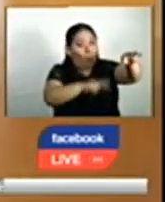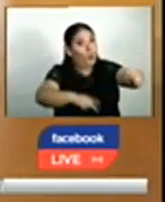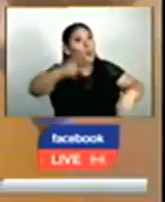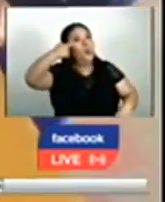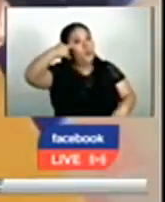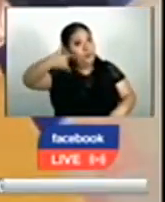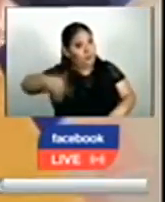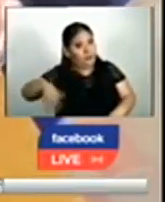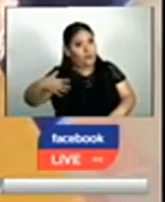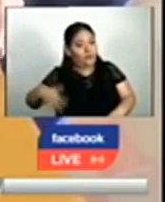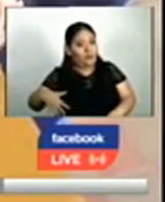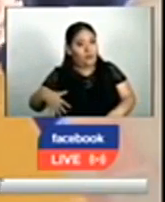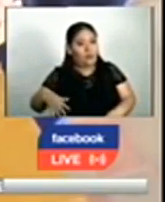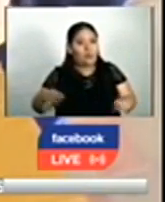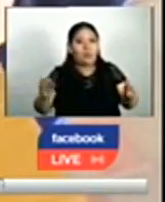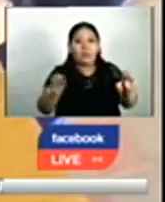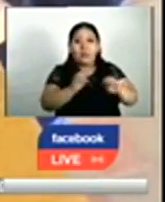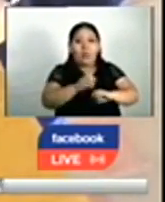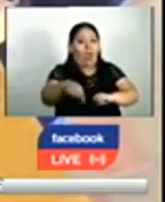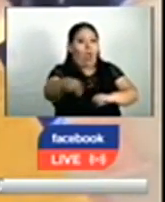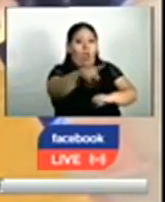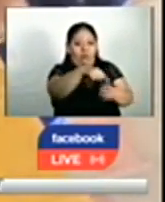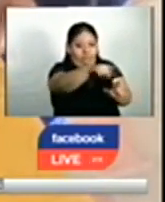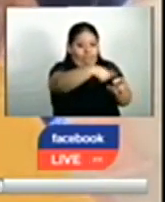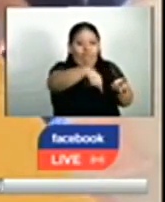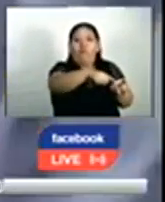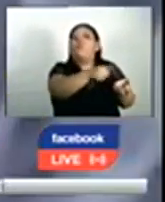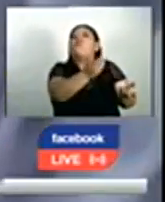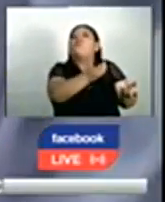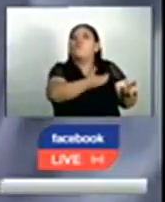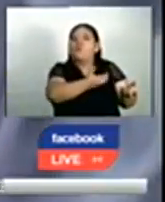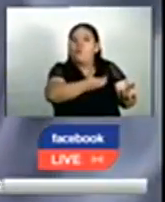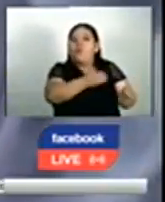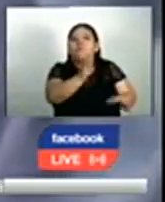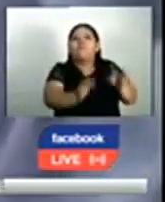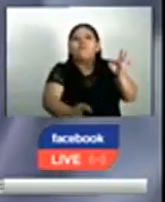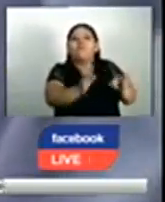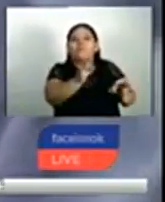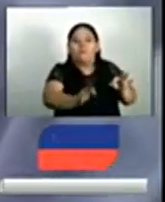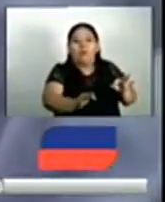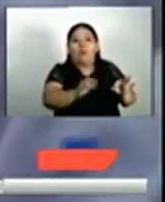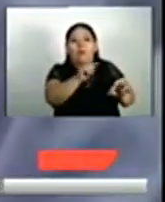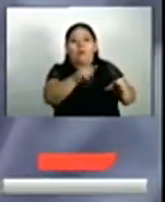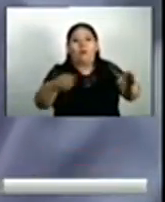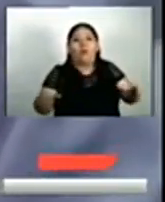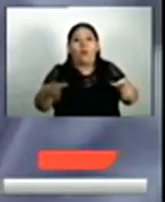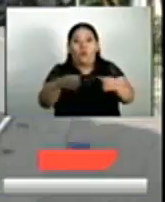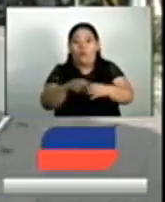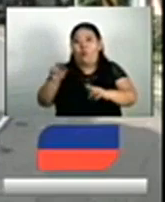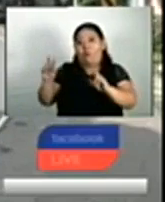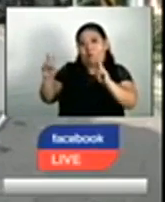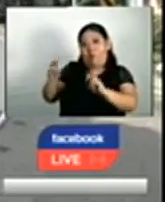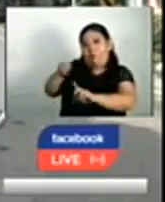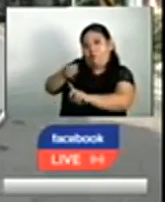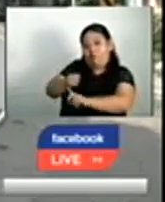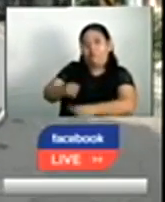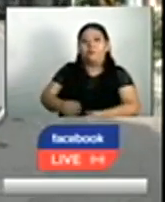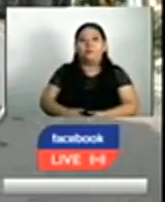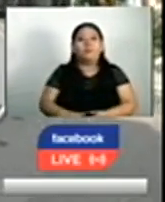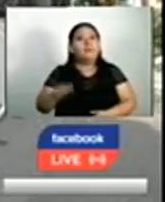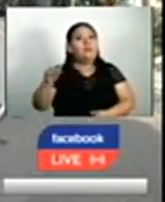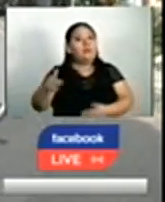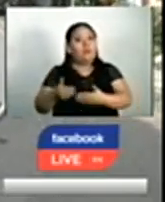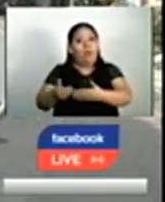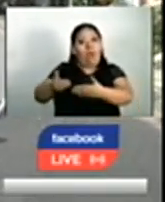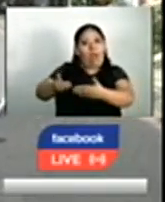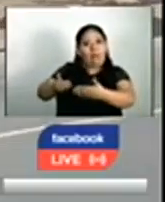y nadie está exento de ser procesado y quedar en la impunidad ante la comisión de un hecho delictivo. Este hecho marca un